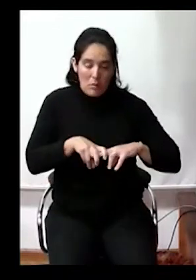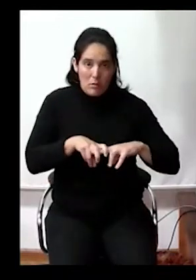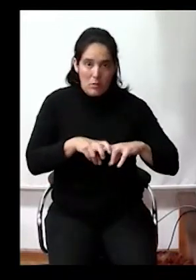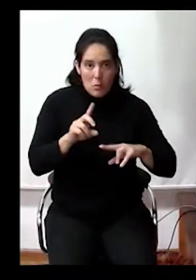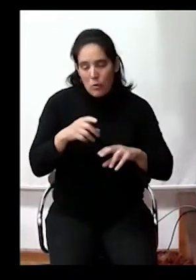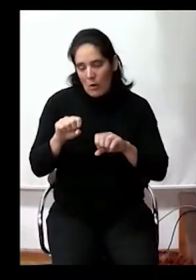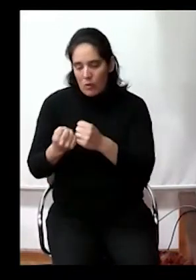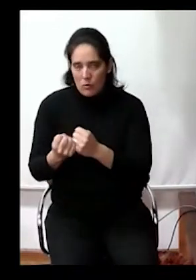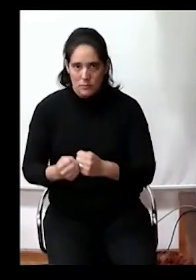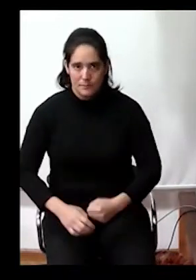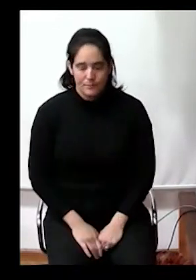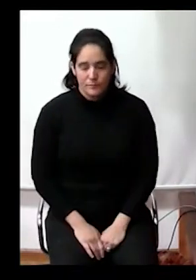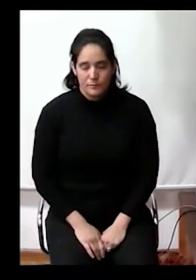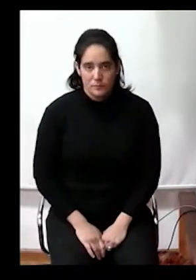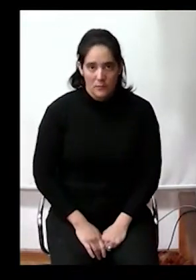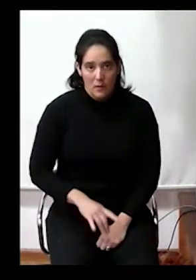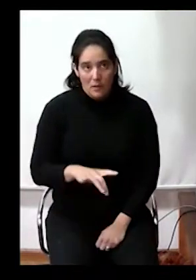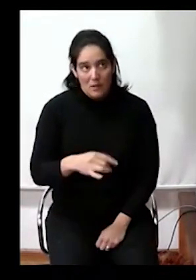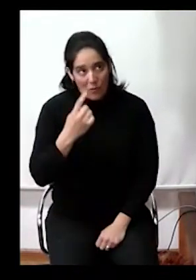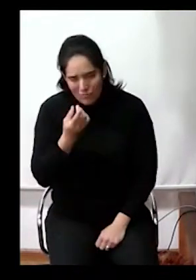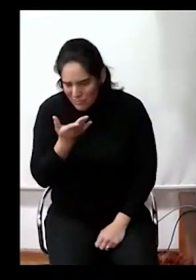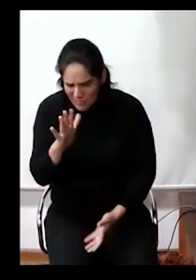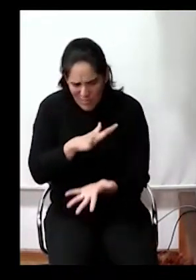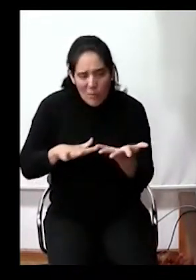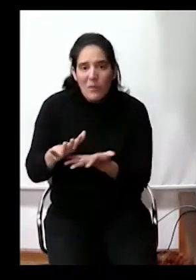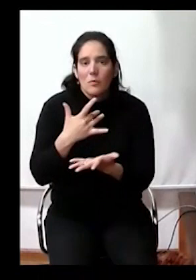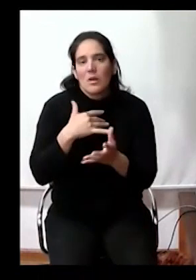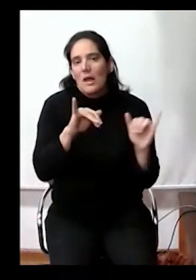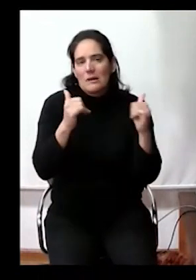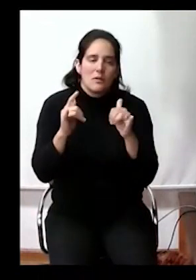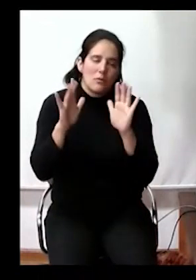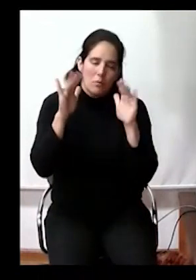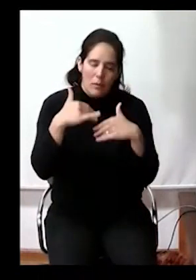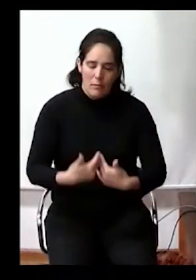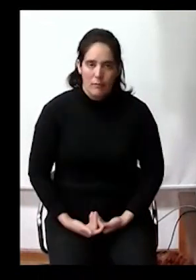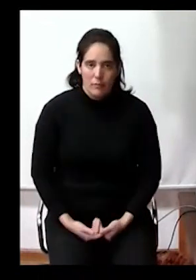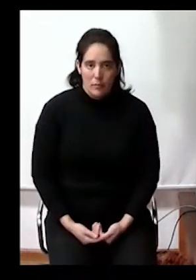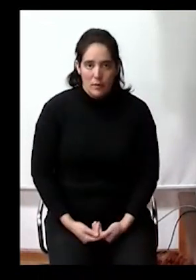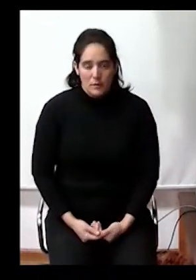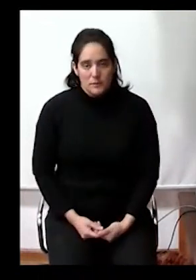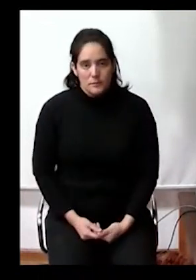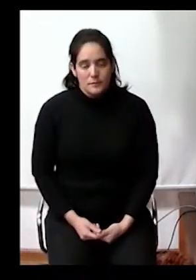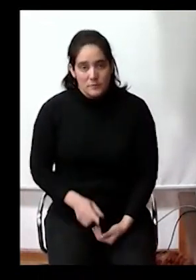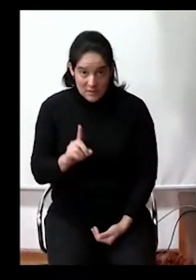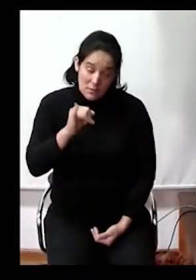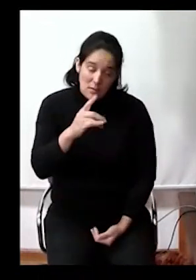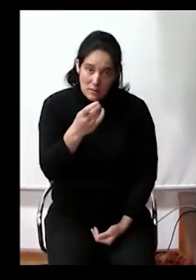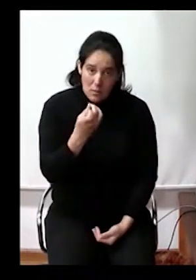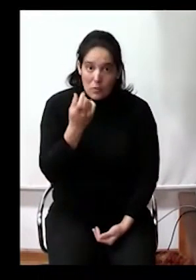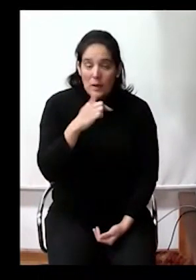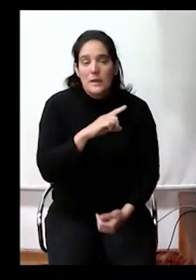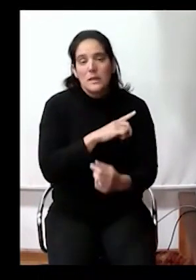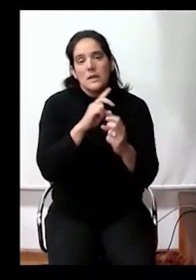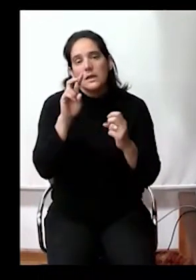el otro está destruido, distando mucho de ser un espacio verde para recreo de los vecinos, algo tal necesario. En